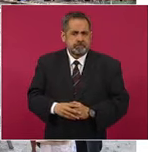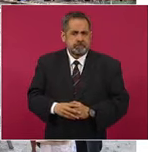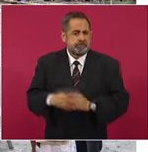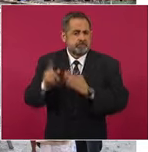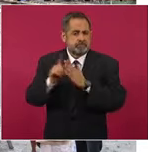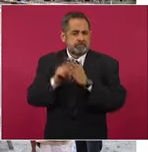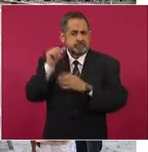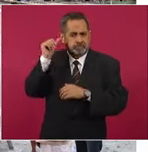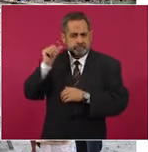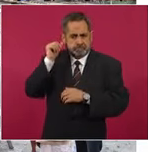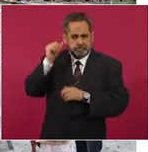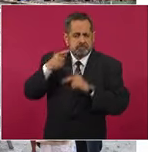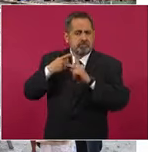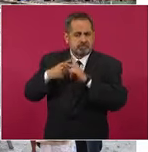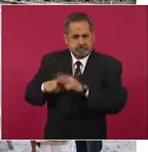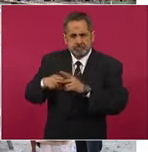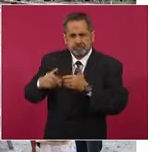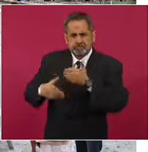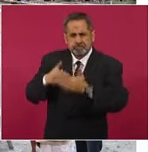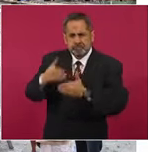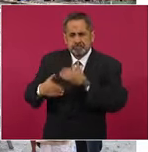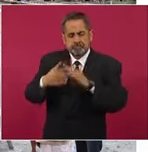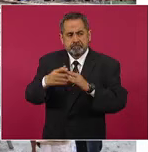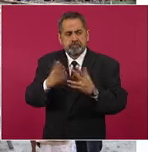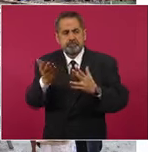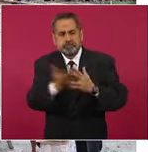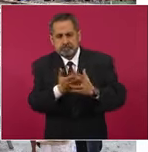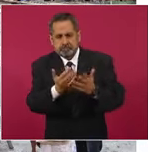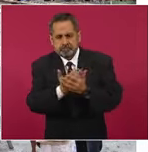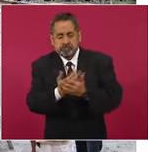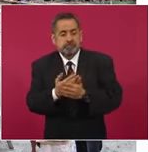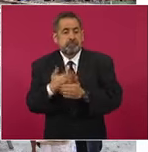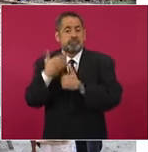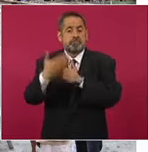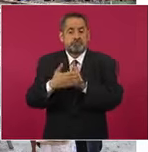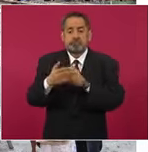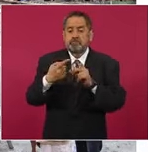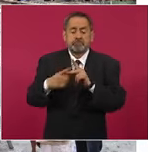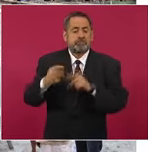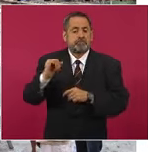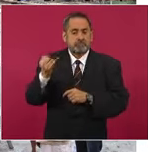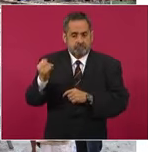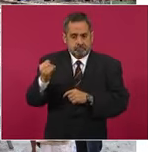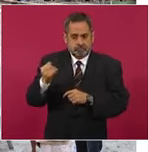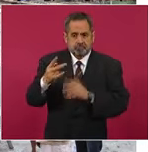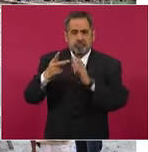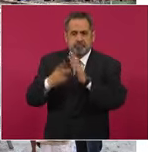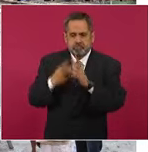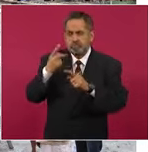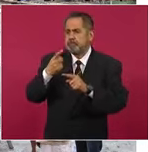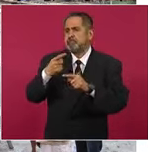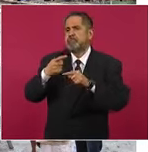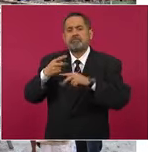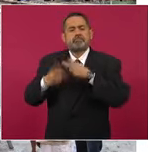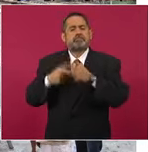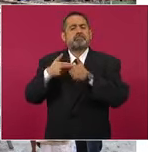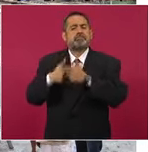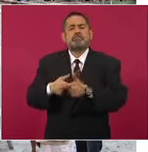consideración a la veda electoral de la revocación de mandato y a partir del mes de junio en las entidades que presenten